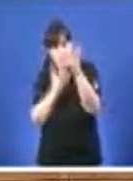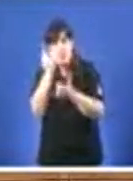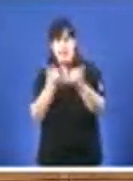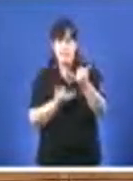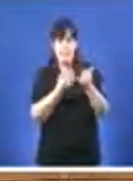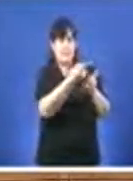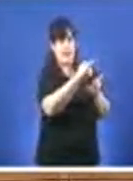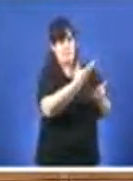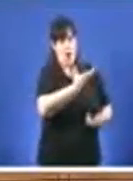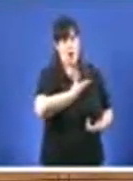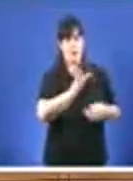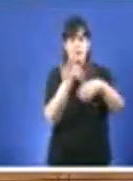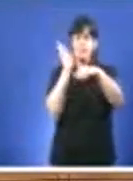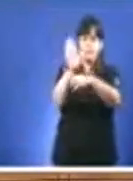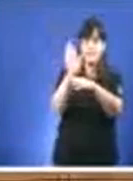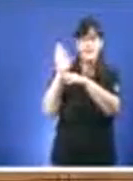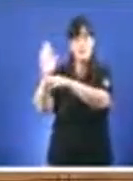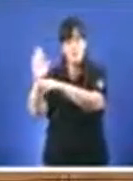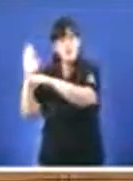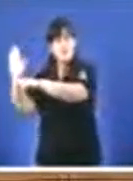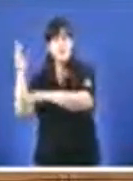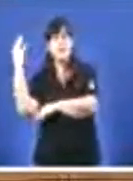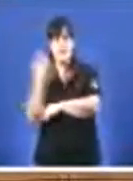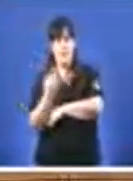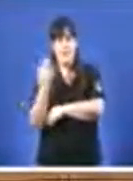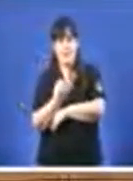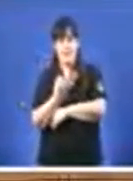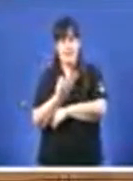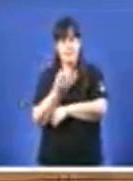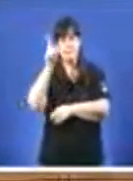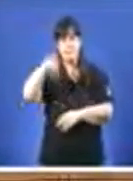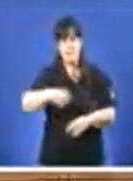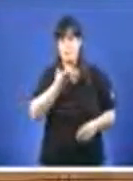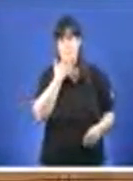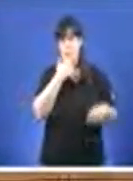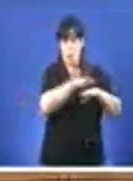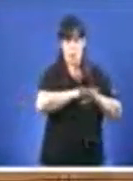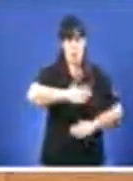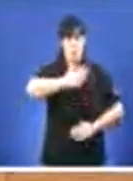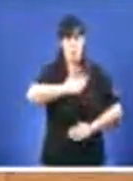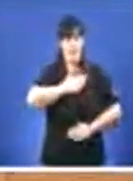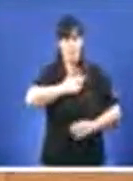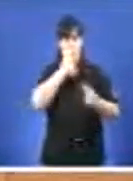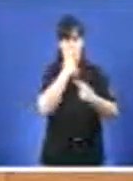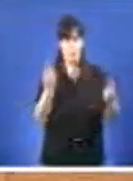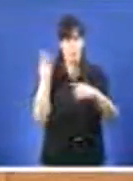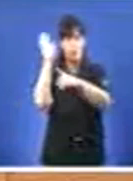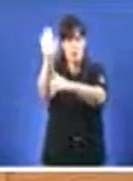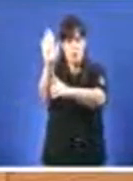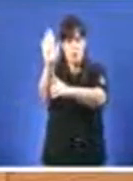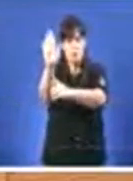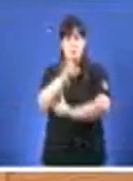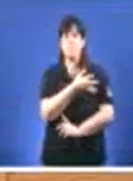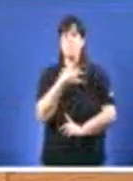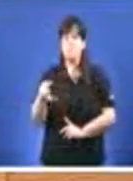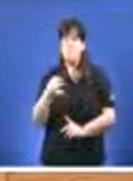publicando por primeira vez o patrimonio do goberno, porque ningún goberno houvera publicado anteriormente. E por exemplo, aprobando por primeira vez